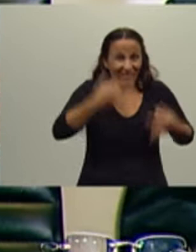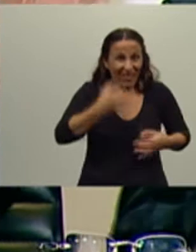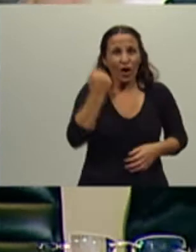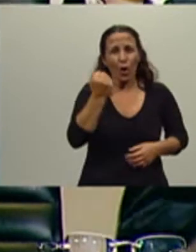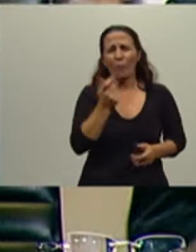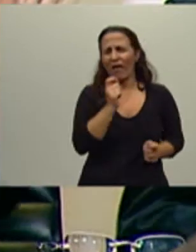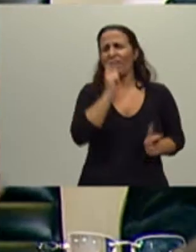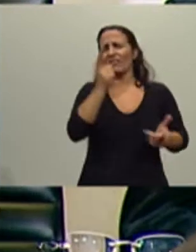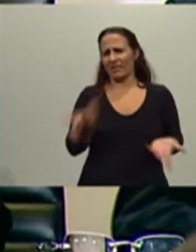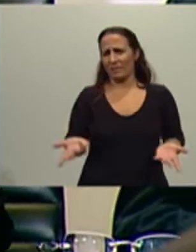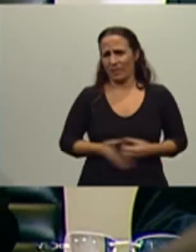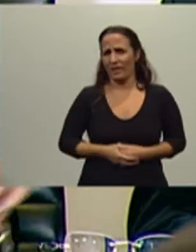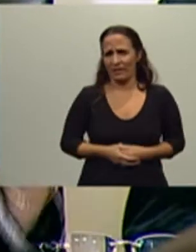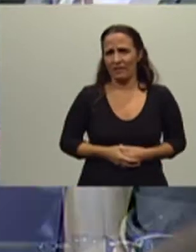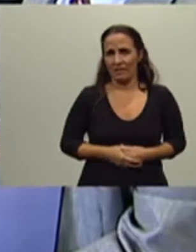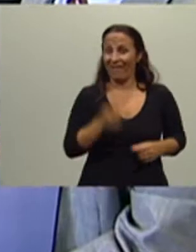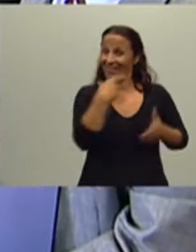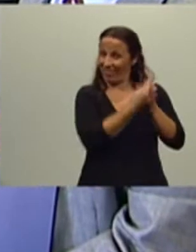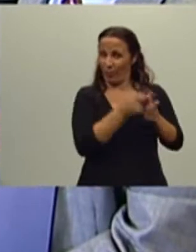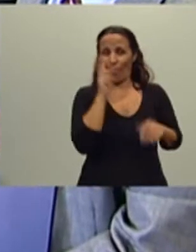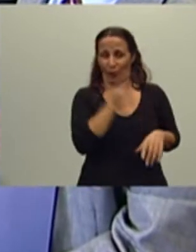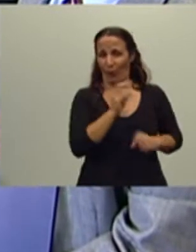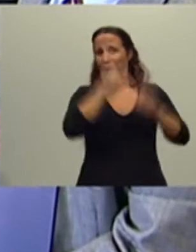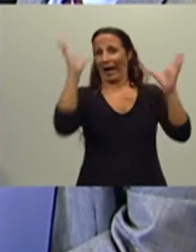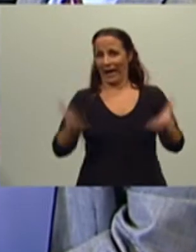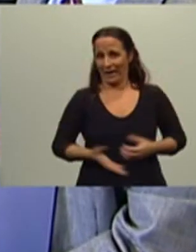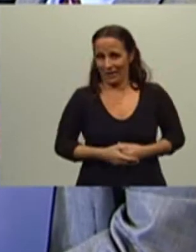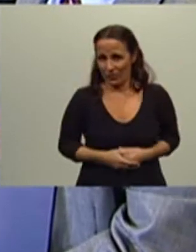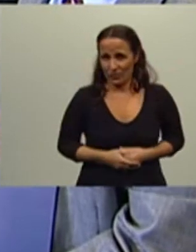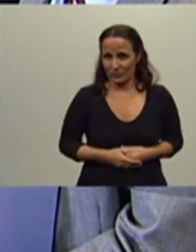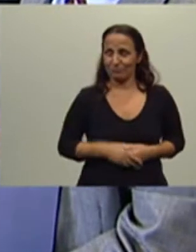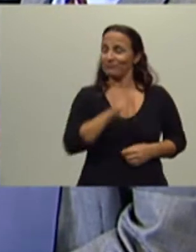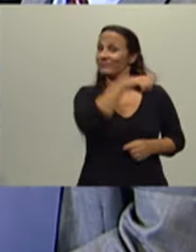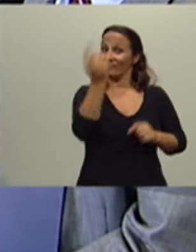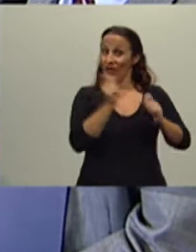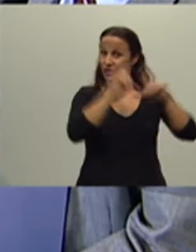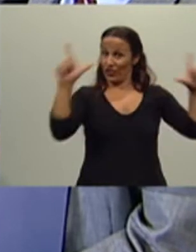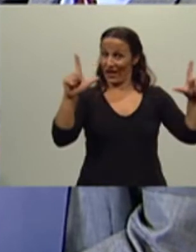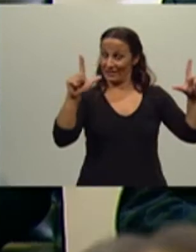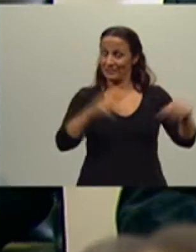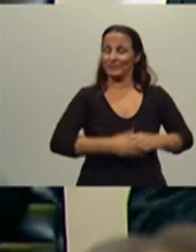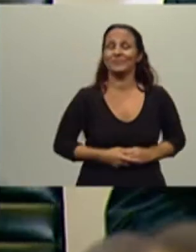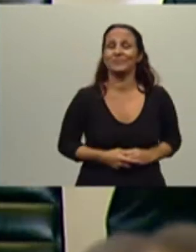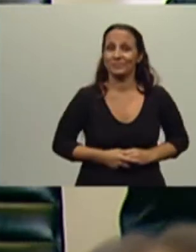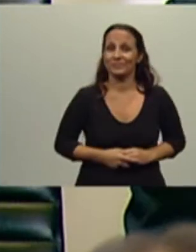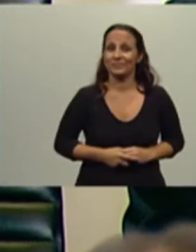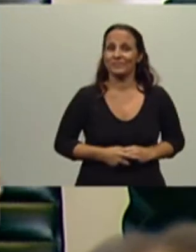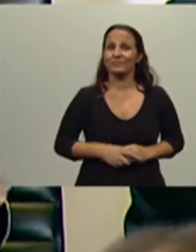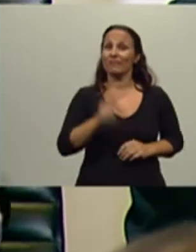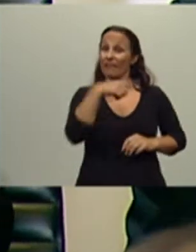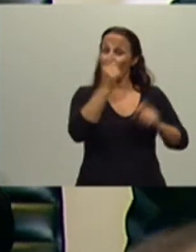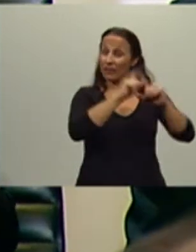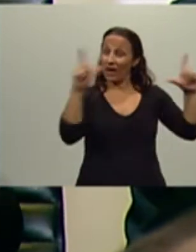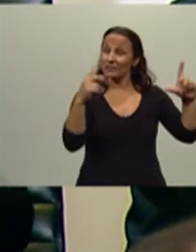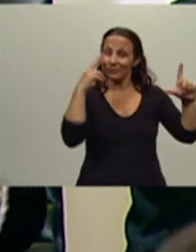Y ahí lo pueden ver claramente. Si pasamos a la otra filmina, en la otra filmina